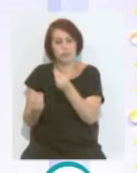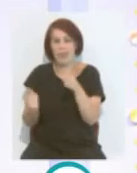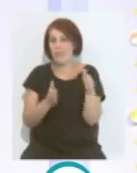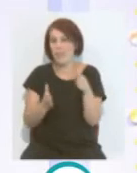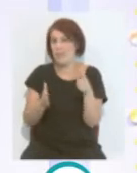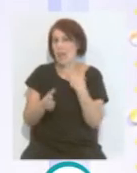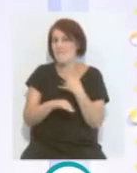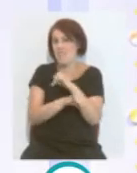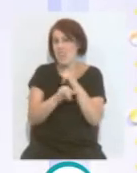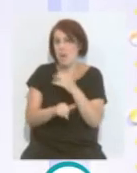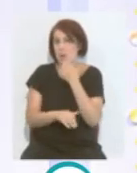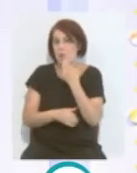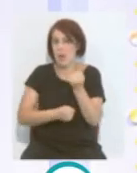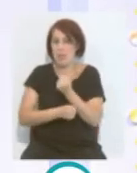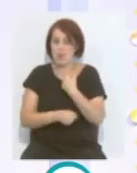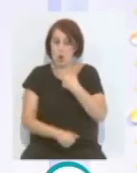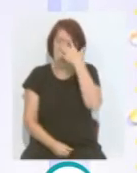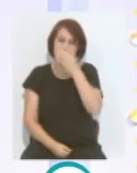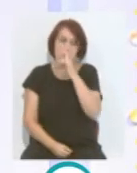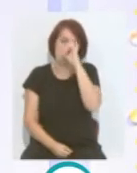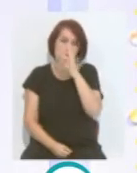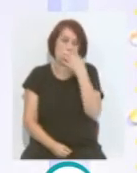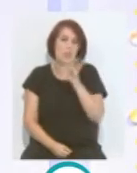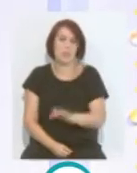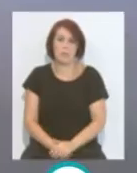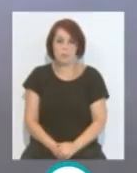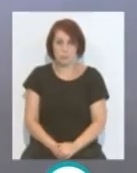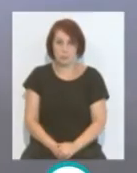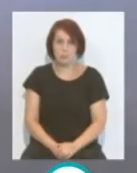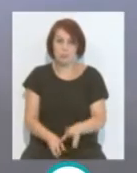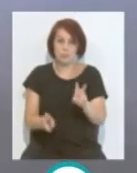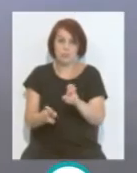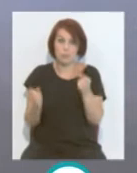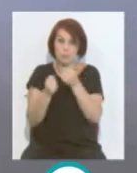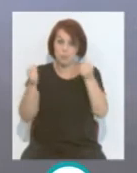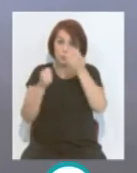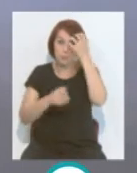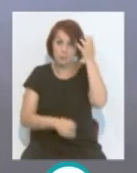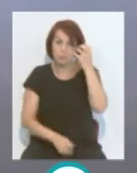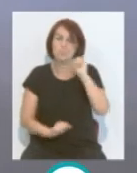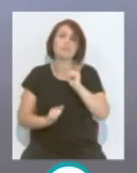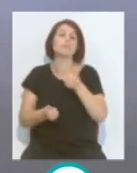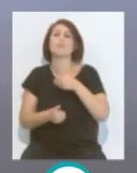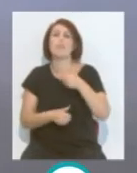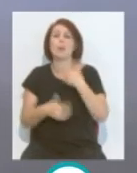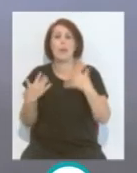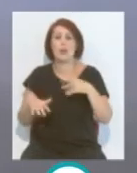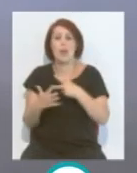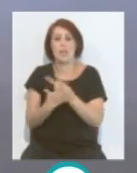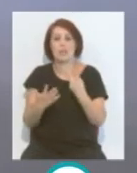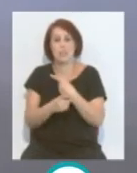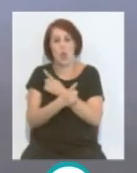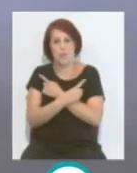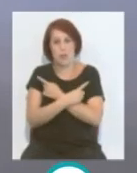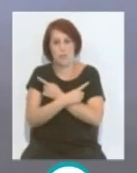de felicidad como la Navidad, creo que es una buena idea. En el tema de la Copa del Rey se va a comenzar el miércoles 17 de